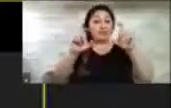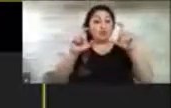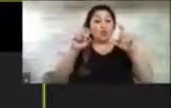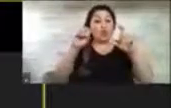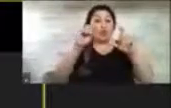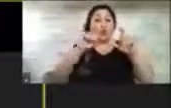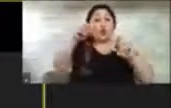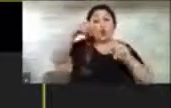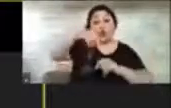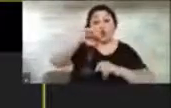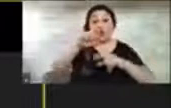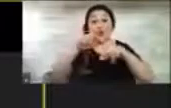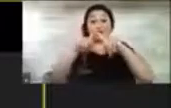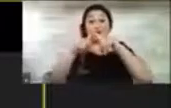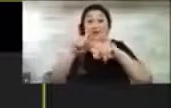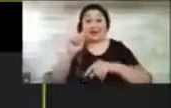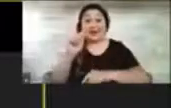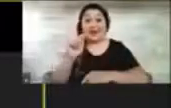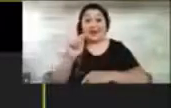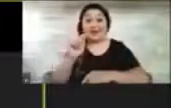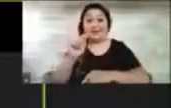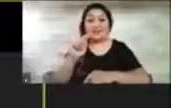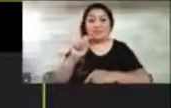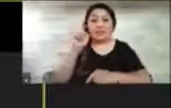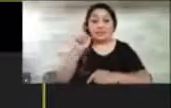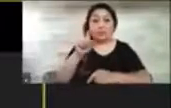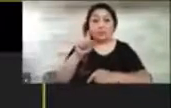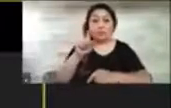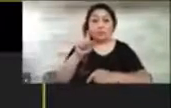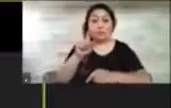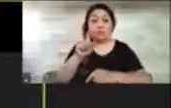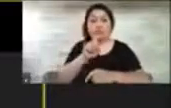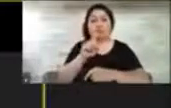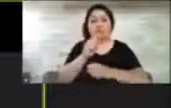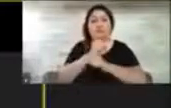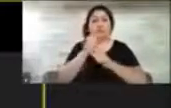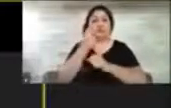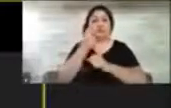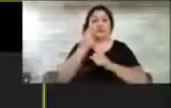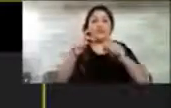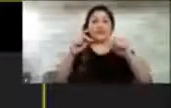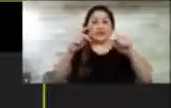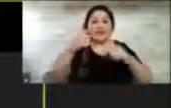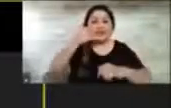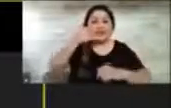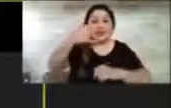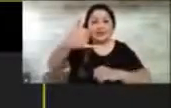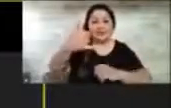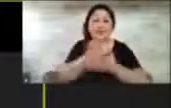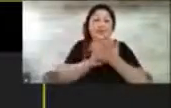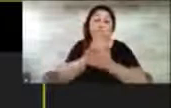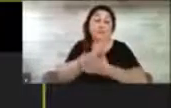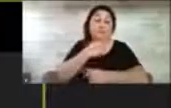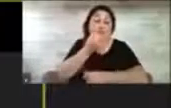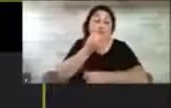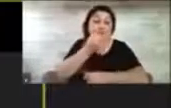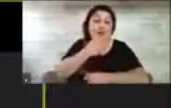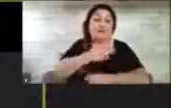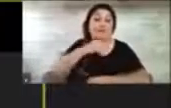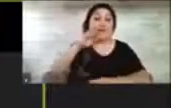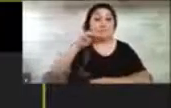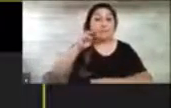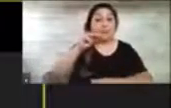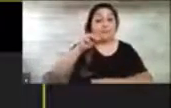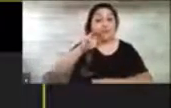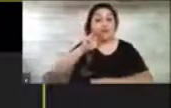la flecha Next, ya no tiene a la vista el teléfono, y por lo tanto mi mamá, vamos a hablar de mi mamá en este momento porque es una persona de 93 años y está exactamente